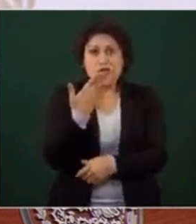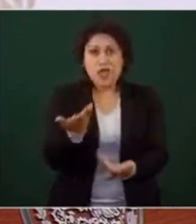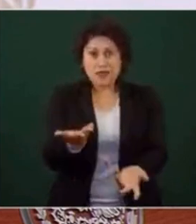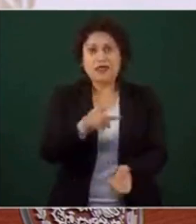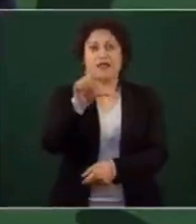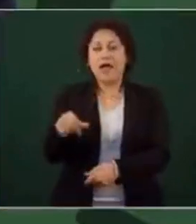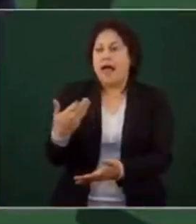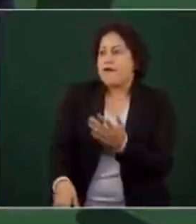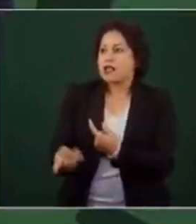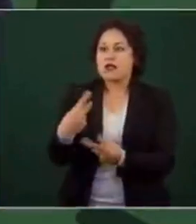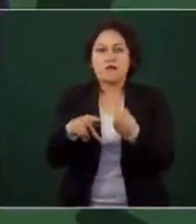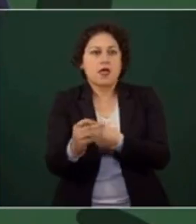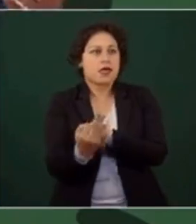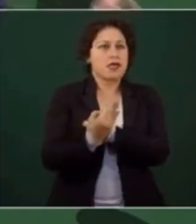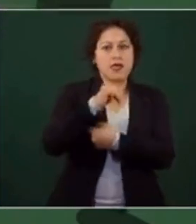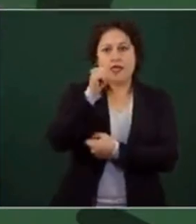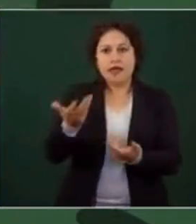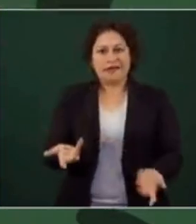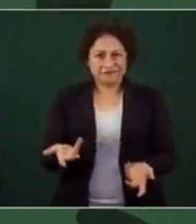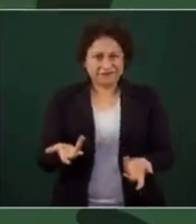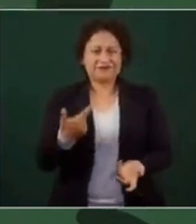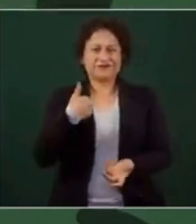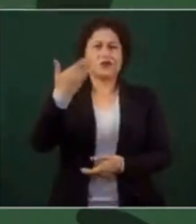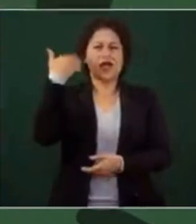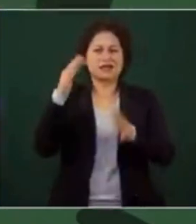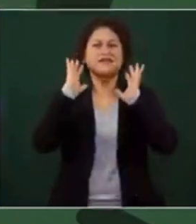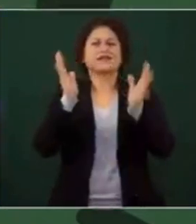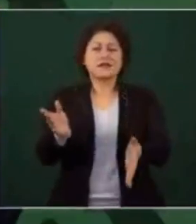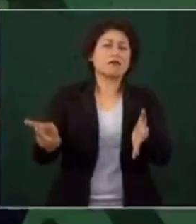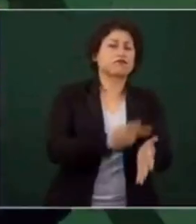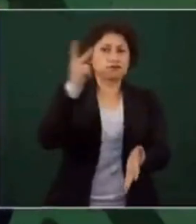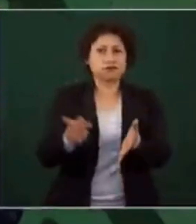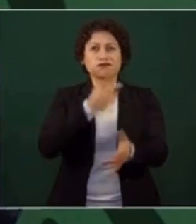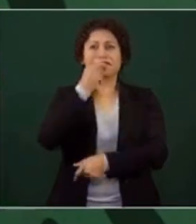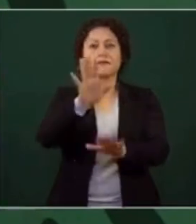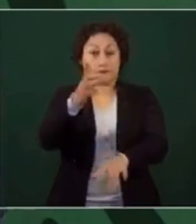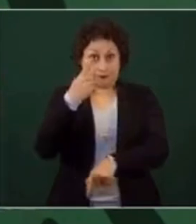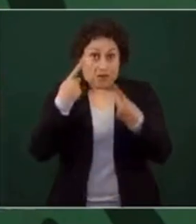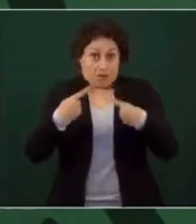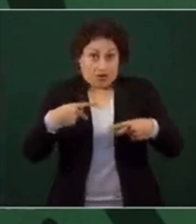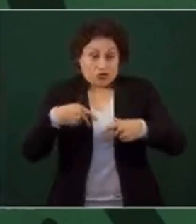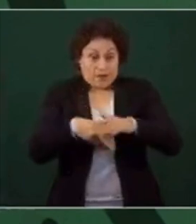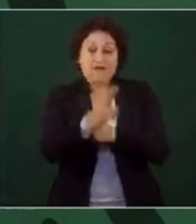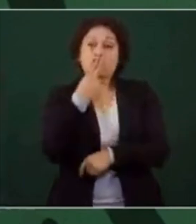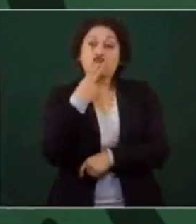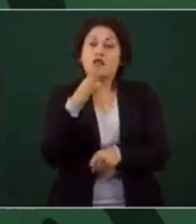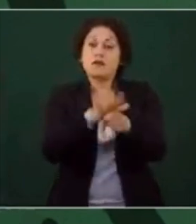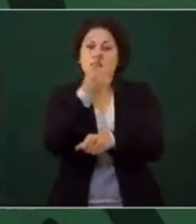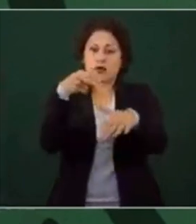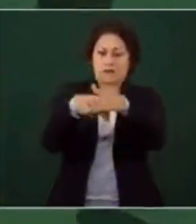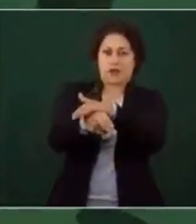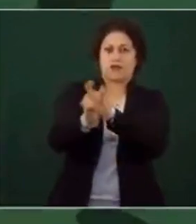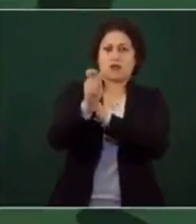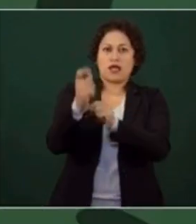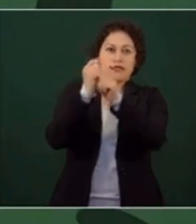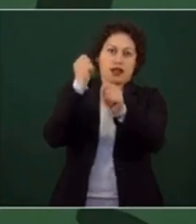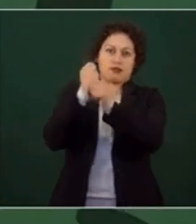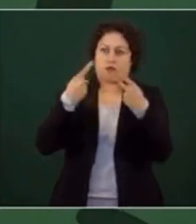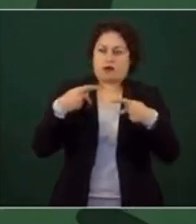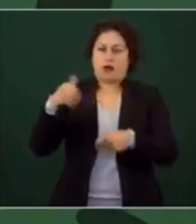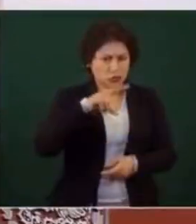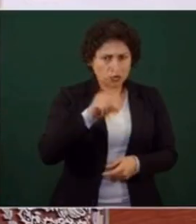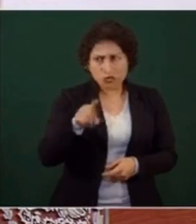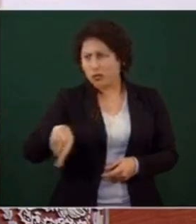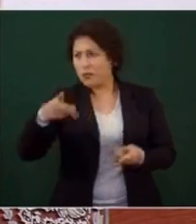Eso es, proteger a la gente. Ya lo he dicho, o imagínense. La gente que tiene que utilizar el metro porque es su sistema de transporte, que tiene que ir trabajar